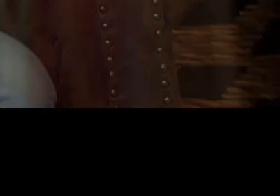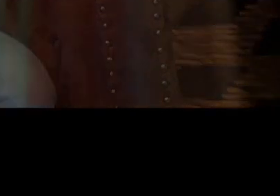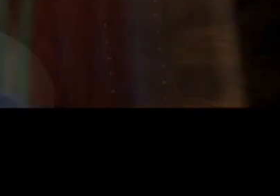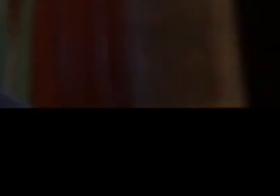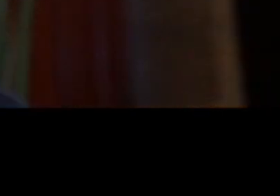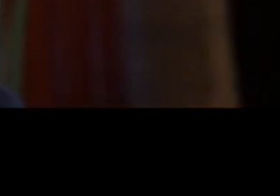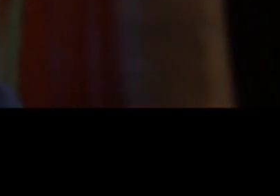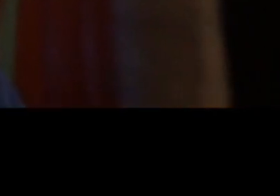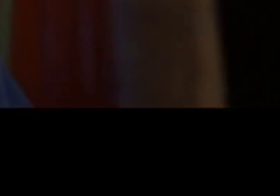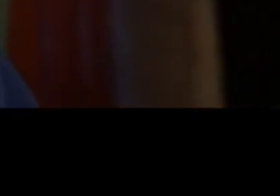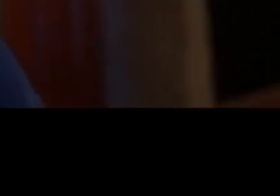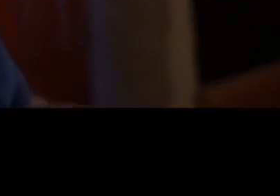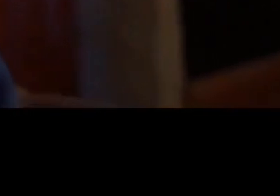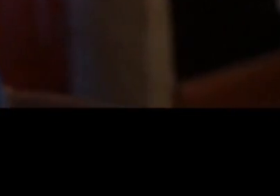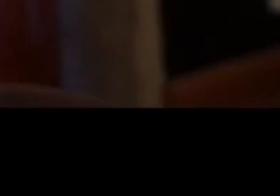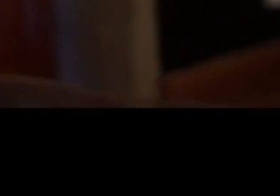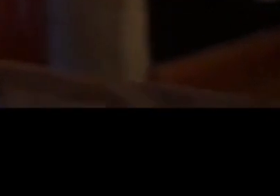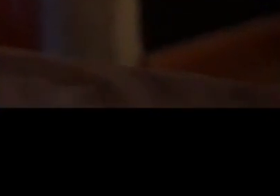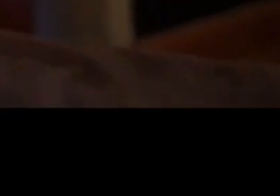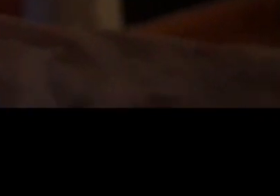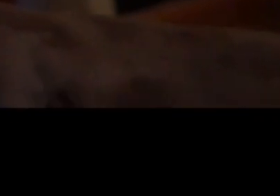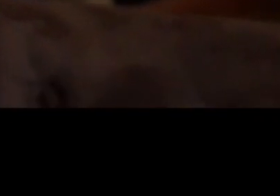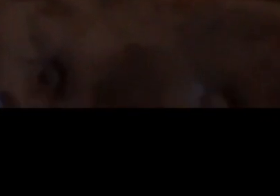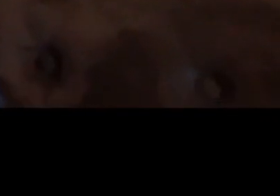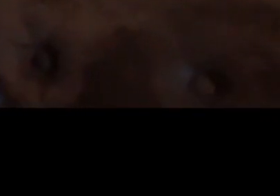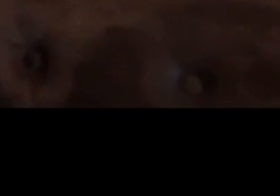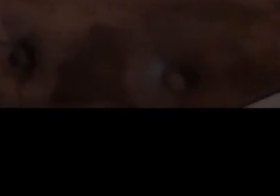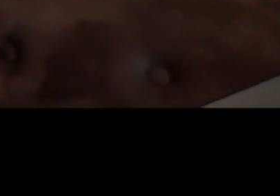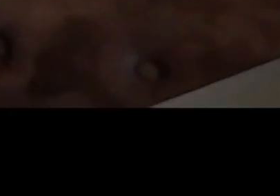productos accesibles. Yo empecé a programar más o menos hace